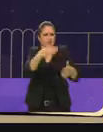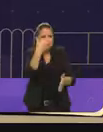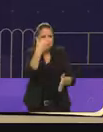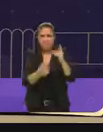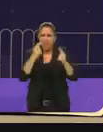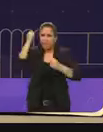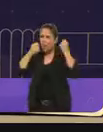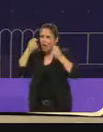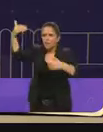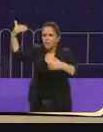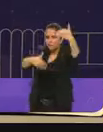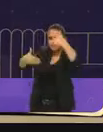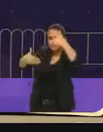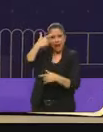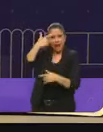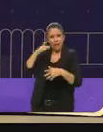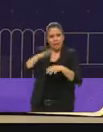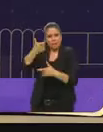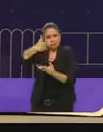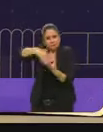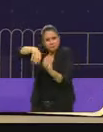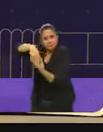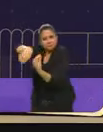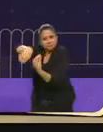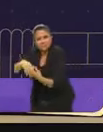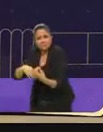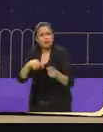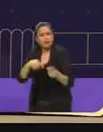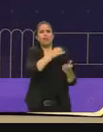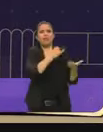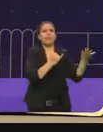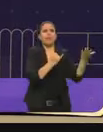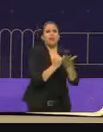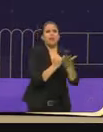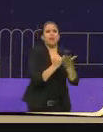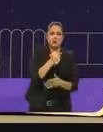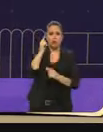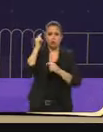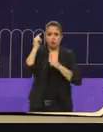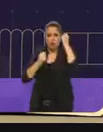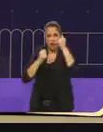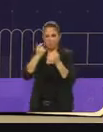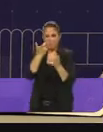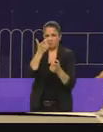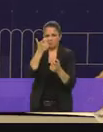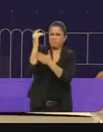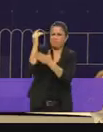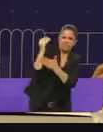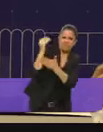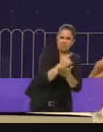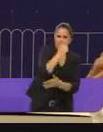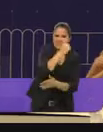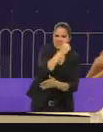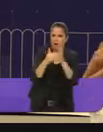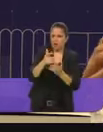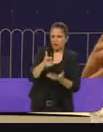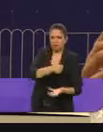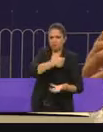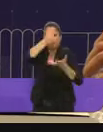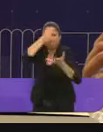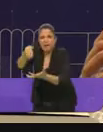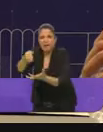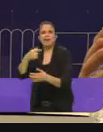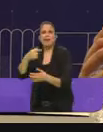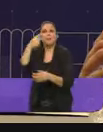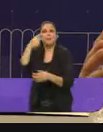ocuparon en hacer campaña decidieron que en lugar de que la gente en la ciudad tuviera más empleo porque